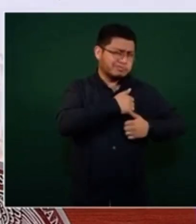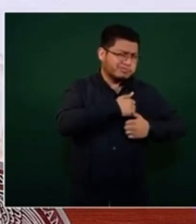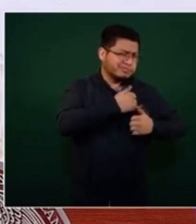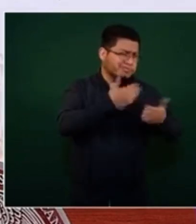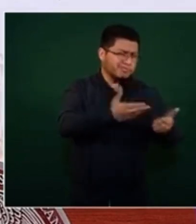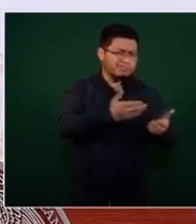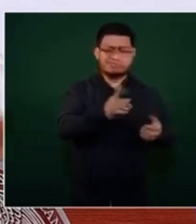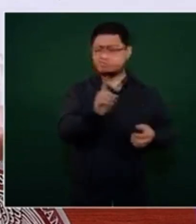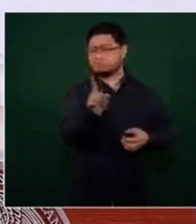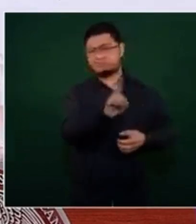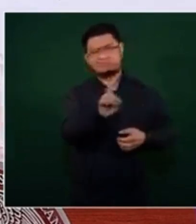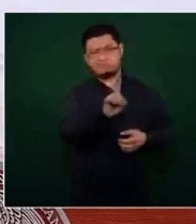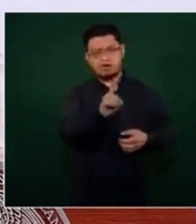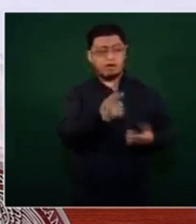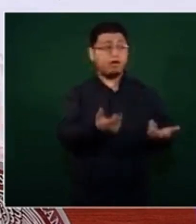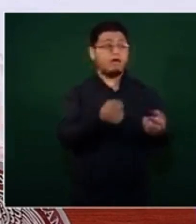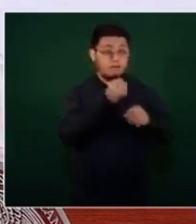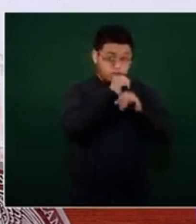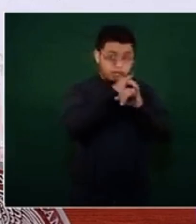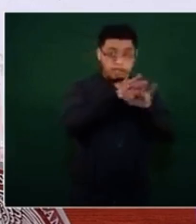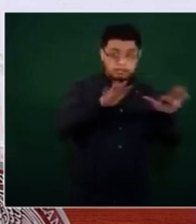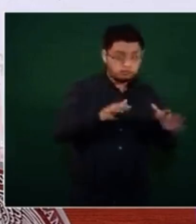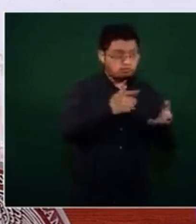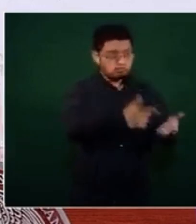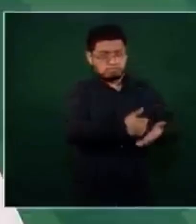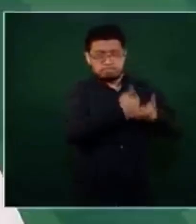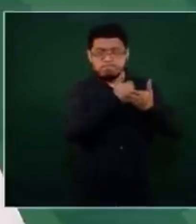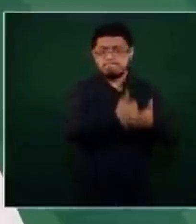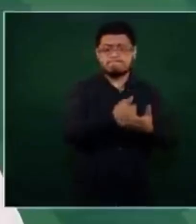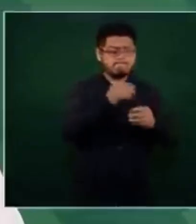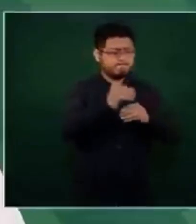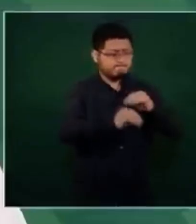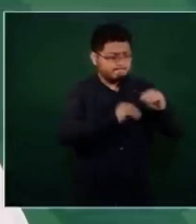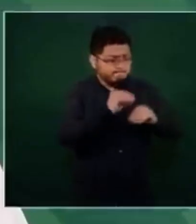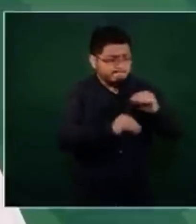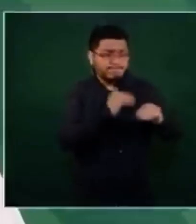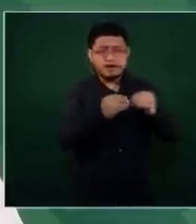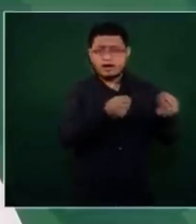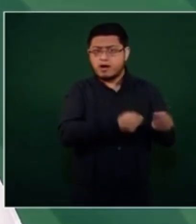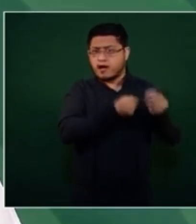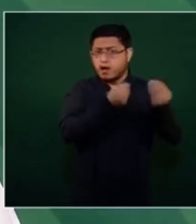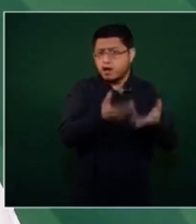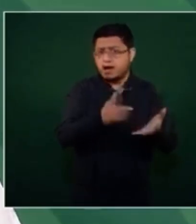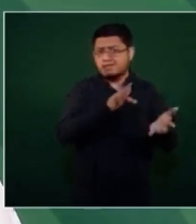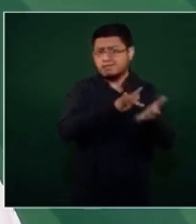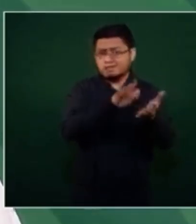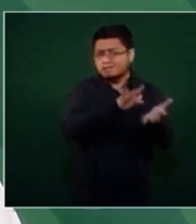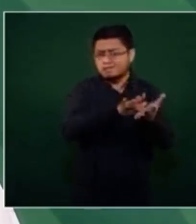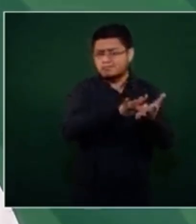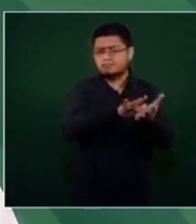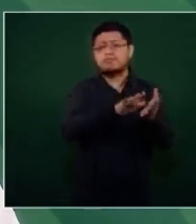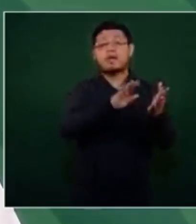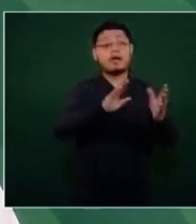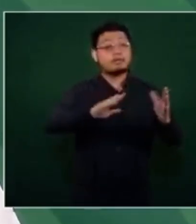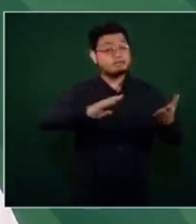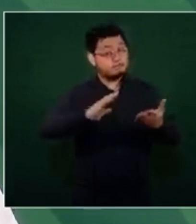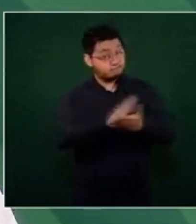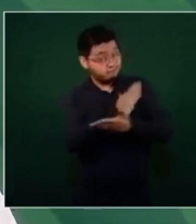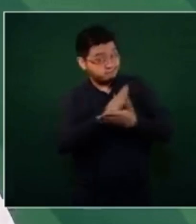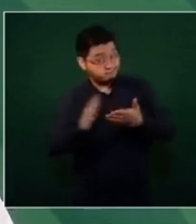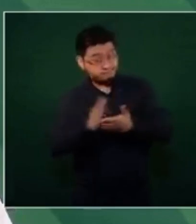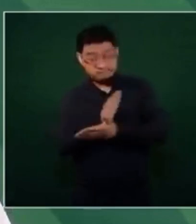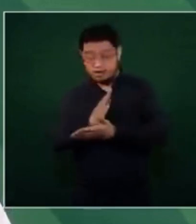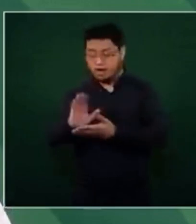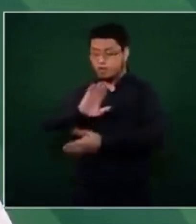dieron información y dieron operación estratégica para el programa Correcaminos, sino también en el resguardo de